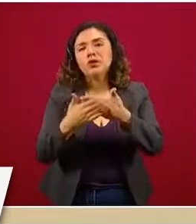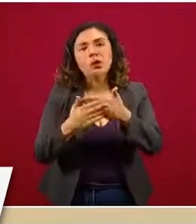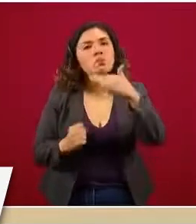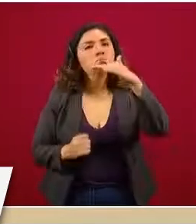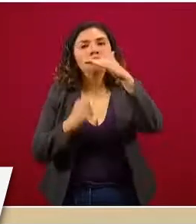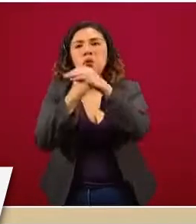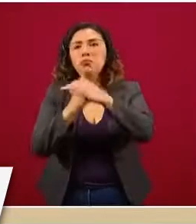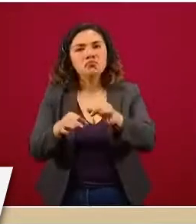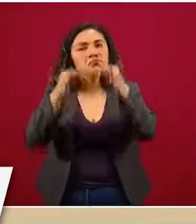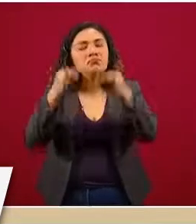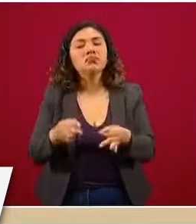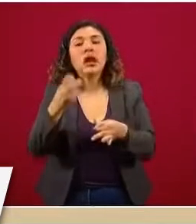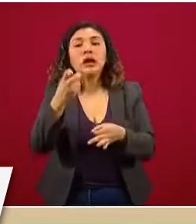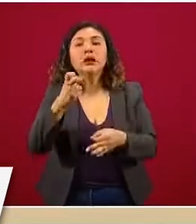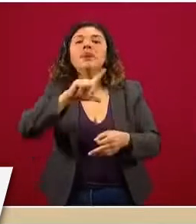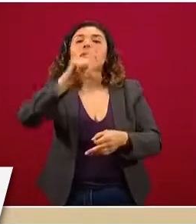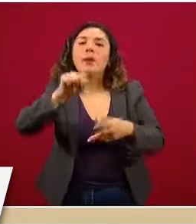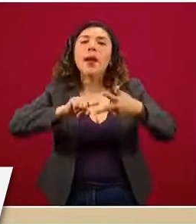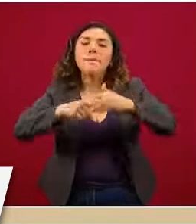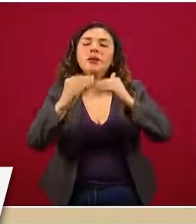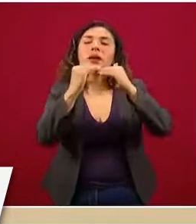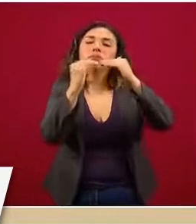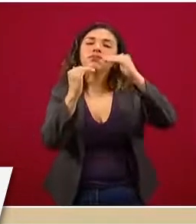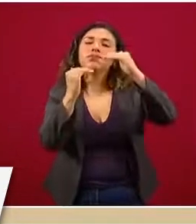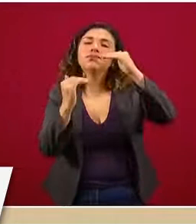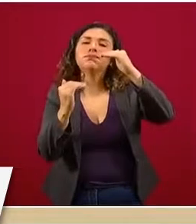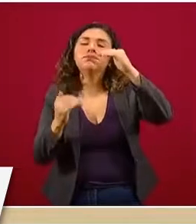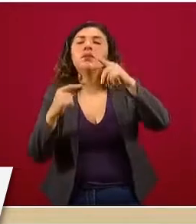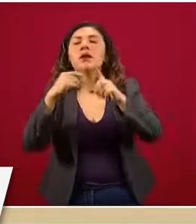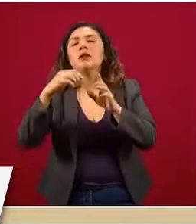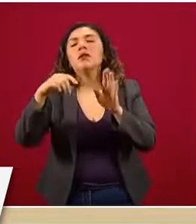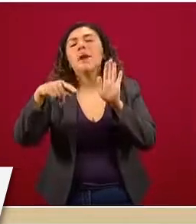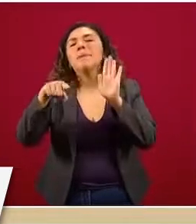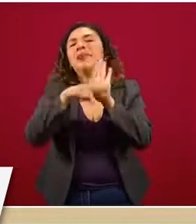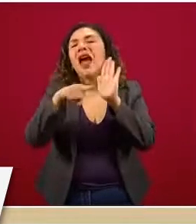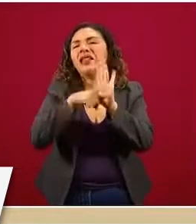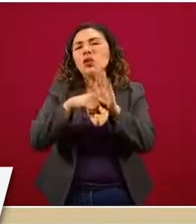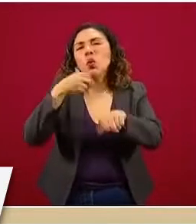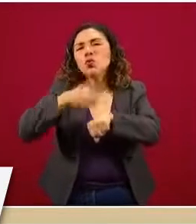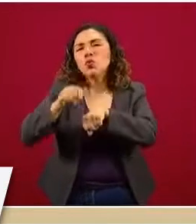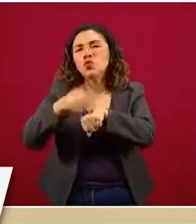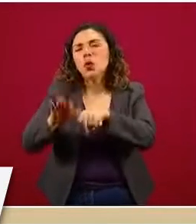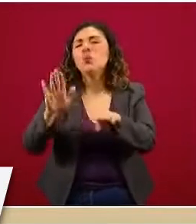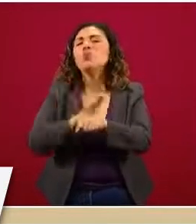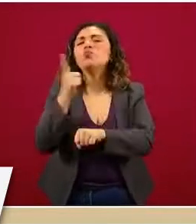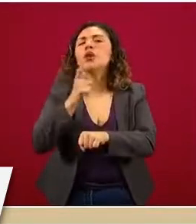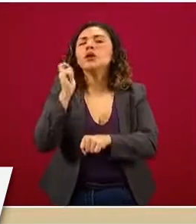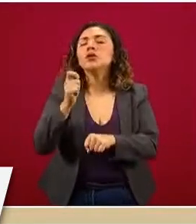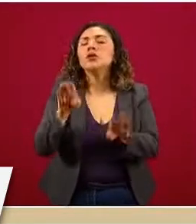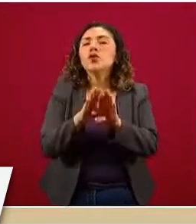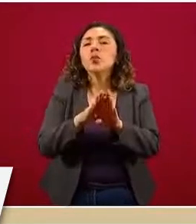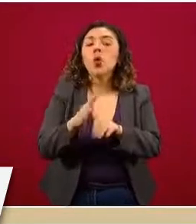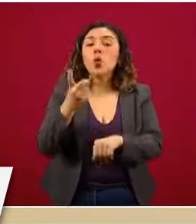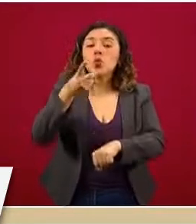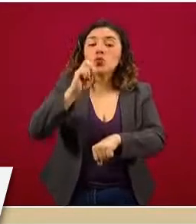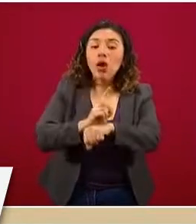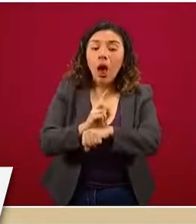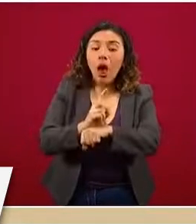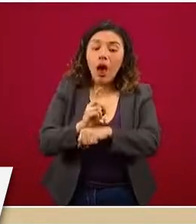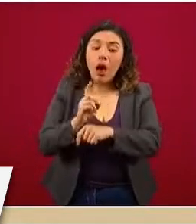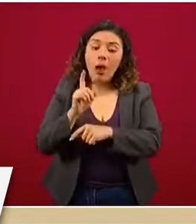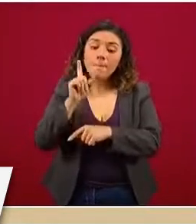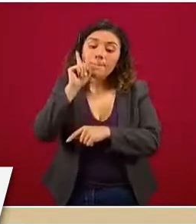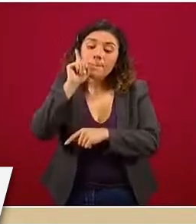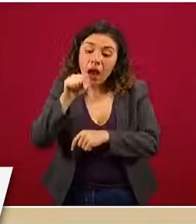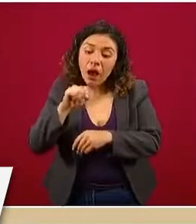entonces empezará a descender y serán números negativos, porque los casos y defunciones de un día serán menores a